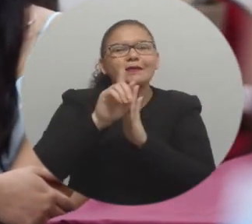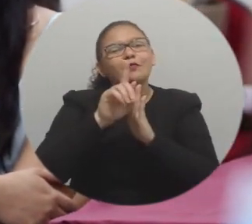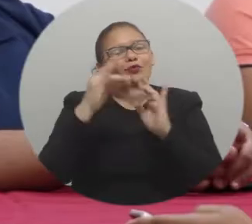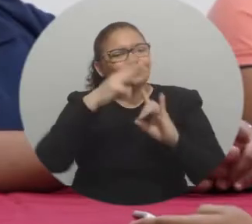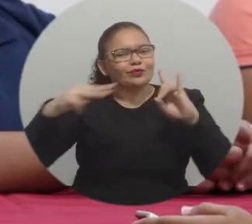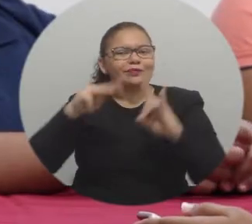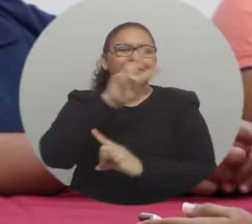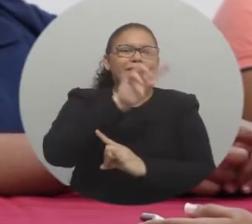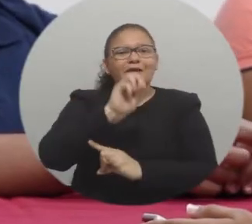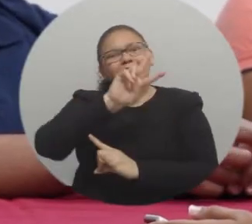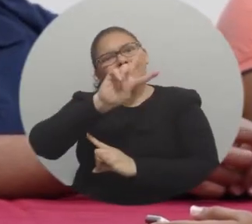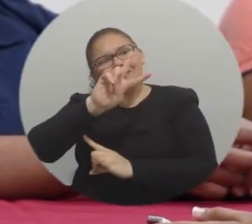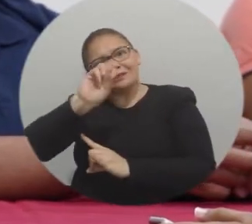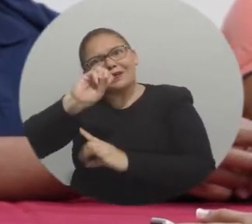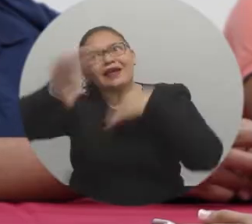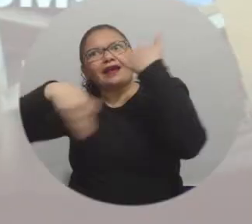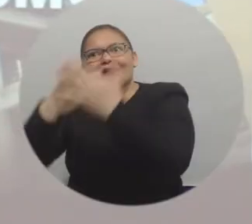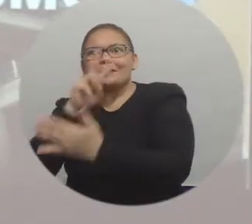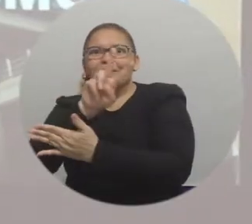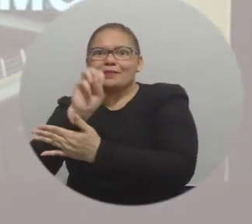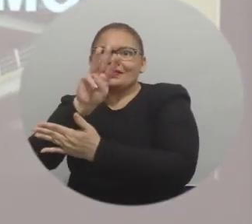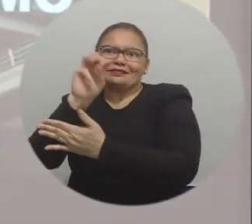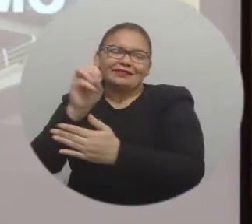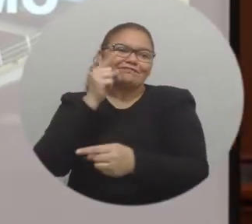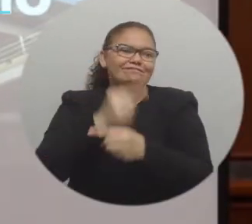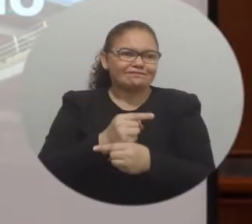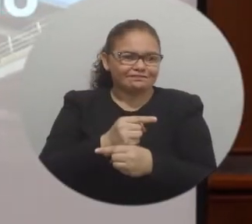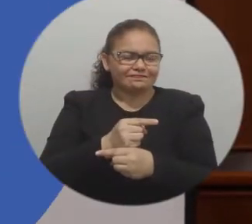en el Plan de Desarrollo Universitario 2020-2030.